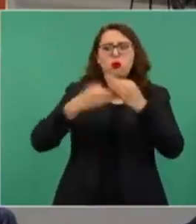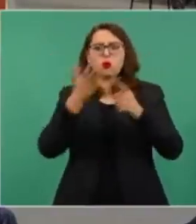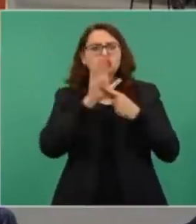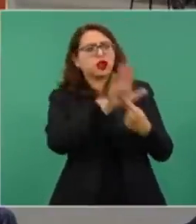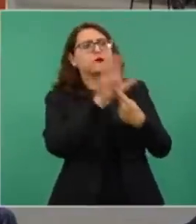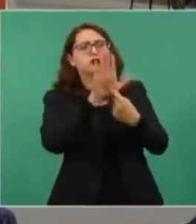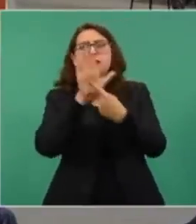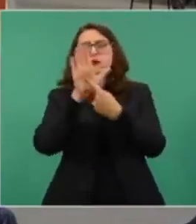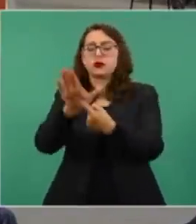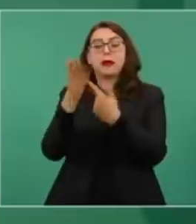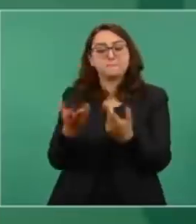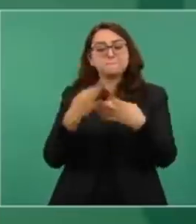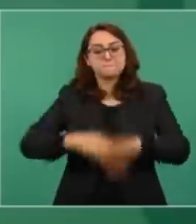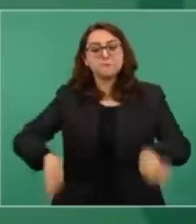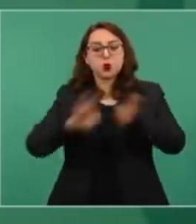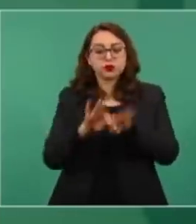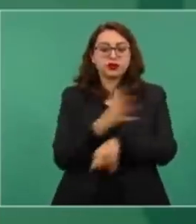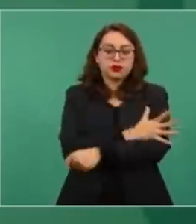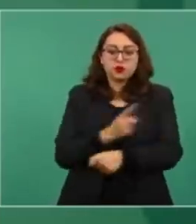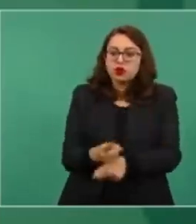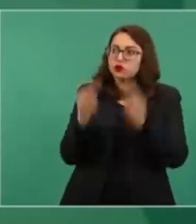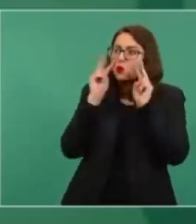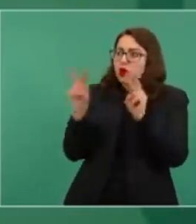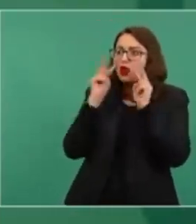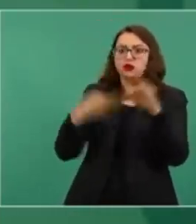es purificar la vida pública,